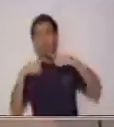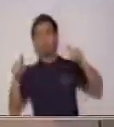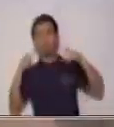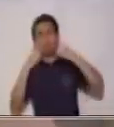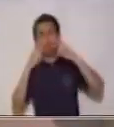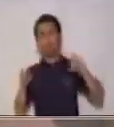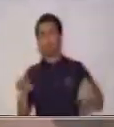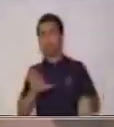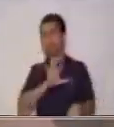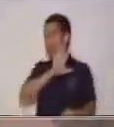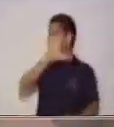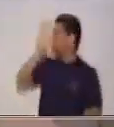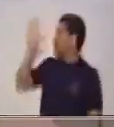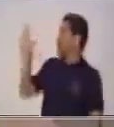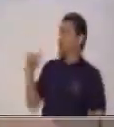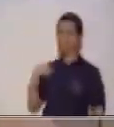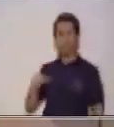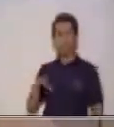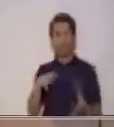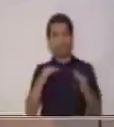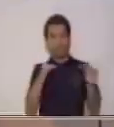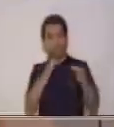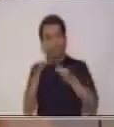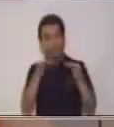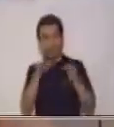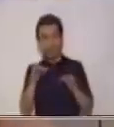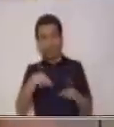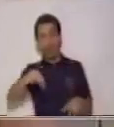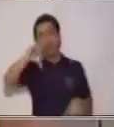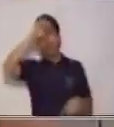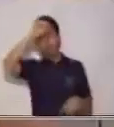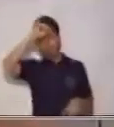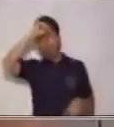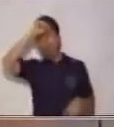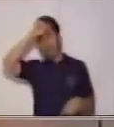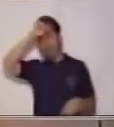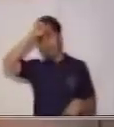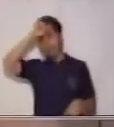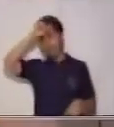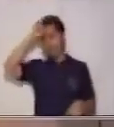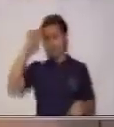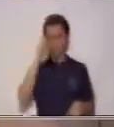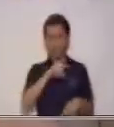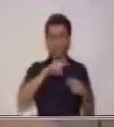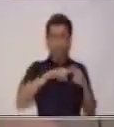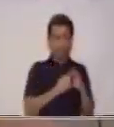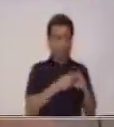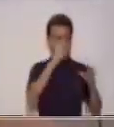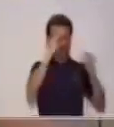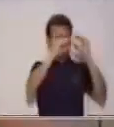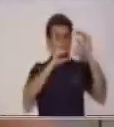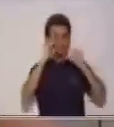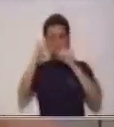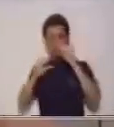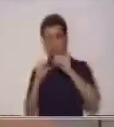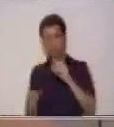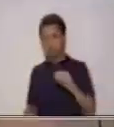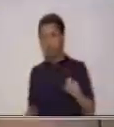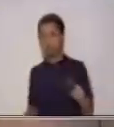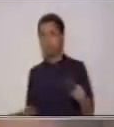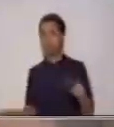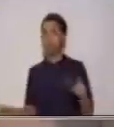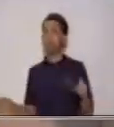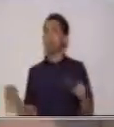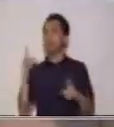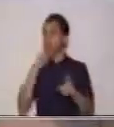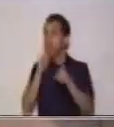todo lo que hemos visto. ¿Sí? Toma en cuenta todo lo que hemos visto desde la estructura hasta cómo deben de